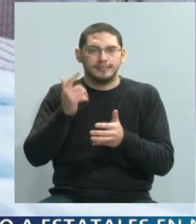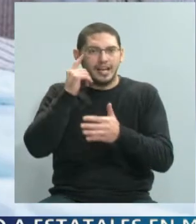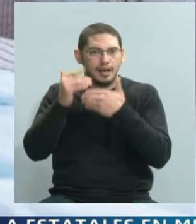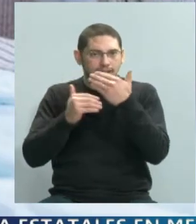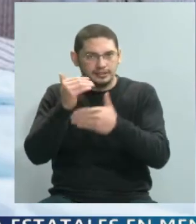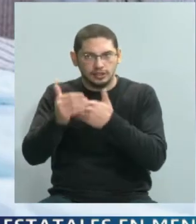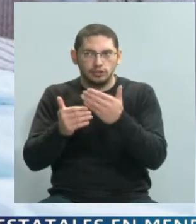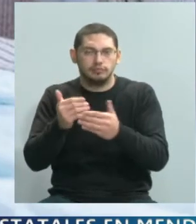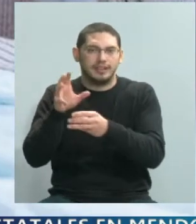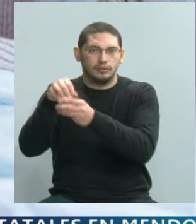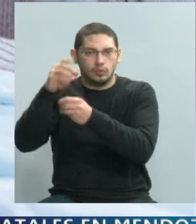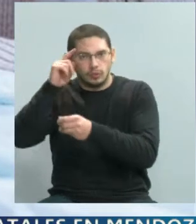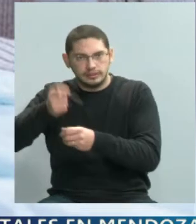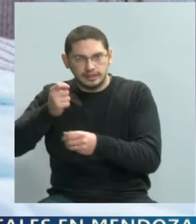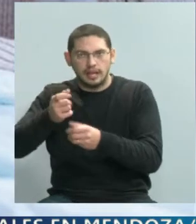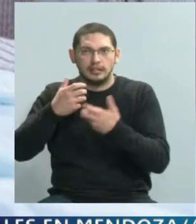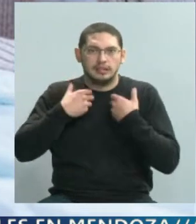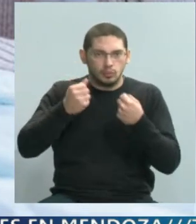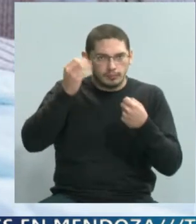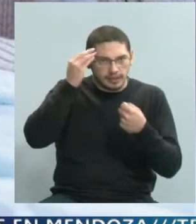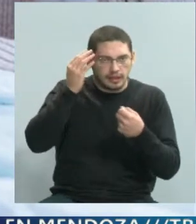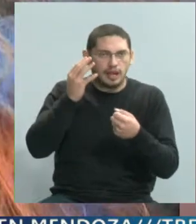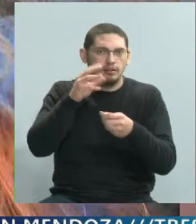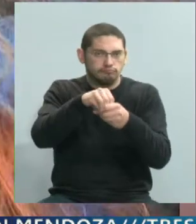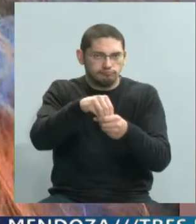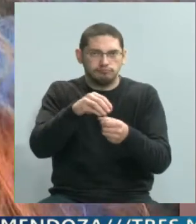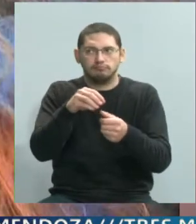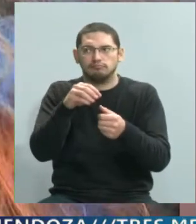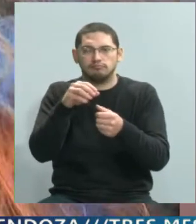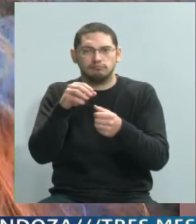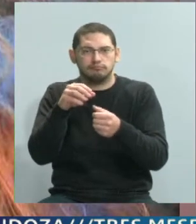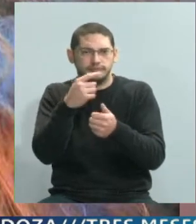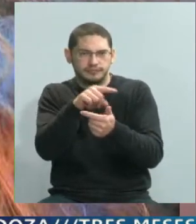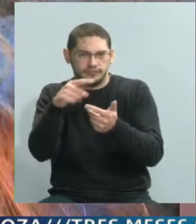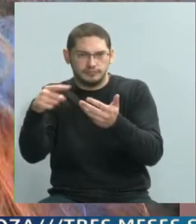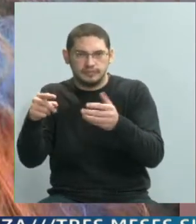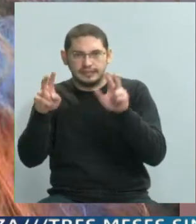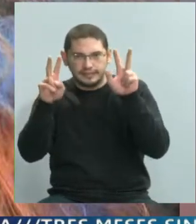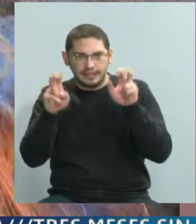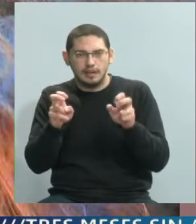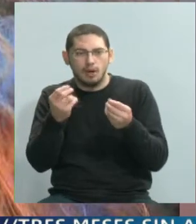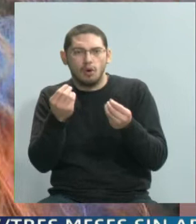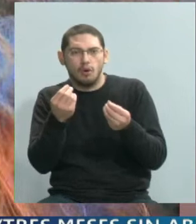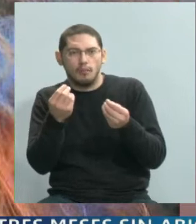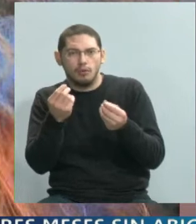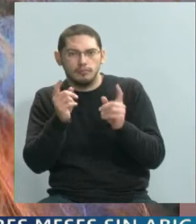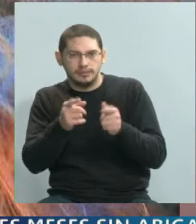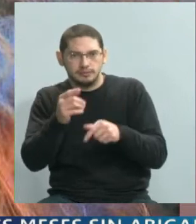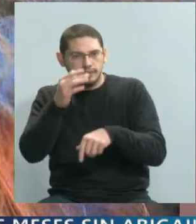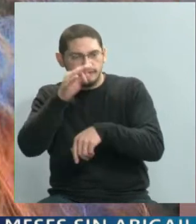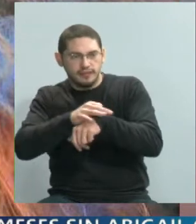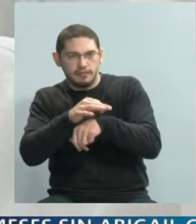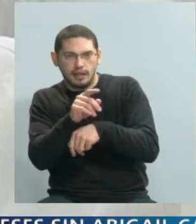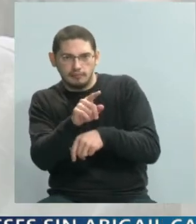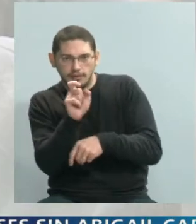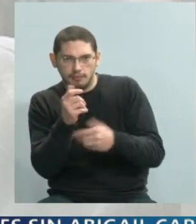efectores, tanto judiciales como de salud mental, respecto a protocolos diagnósticos, metodologías